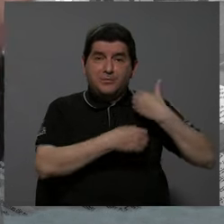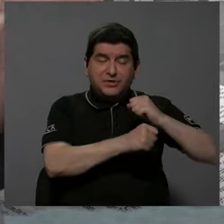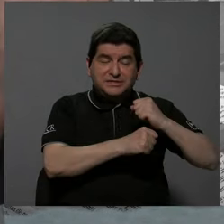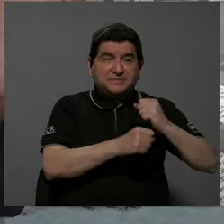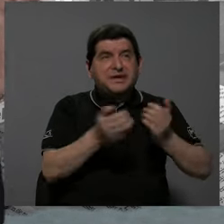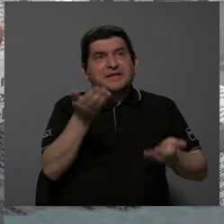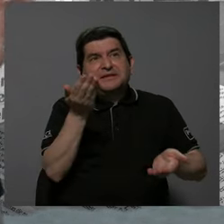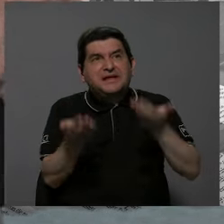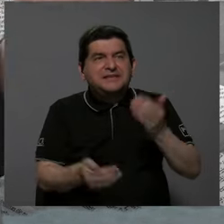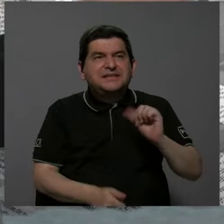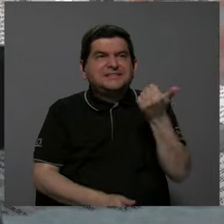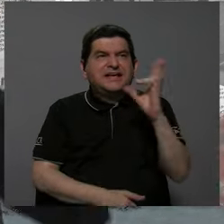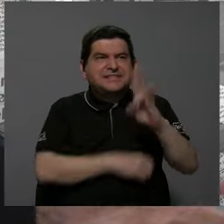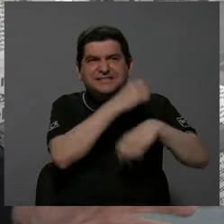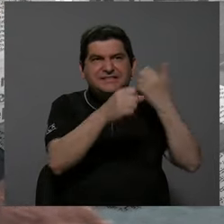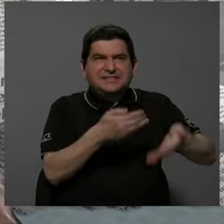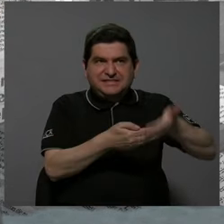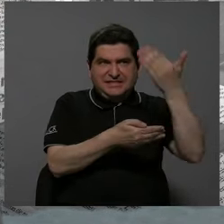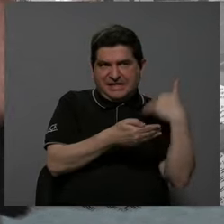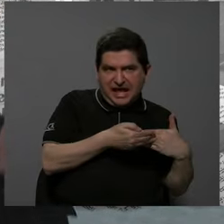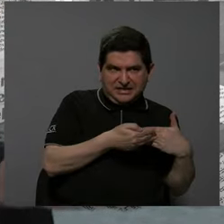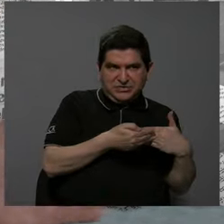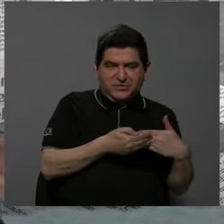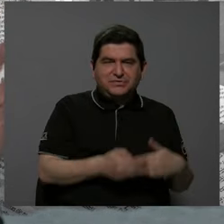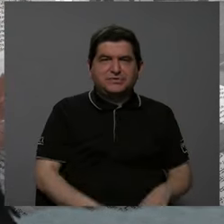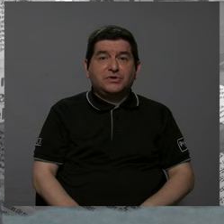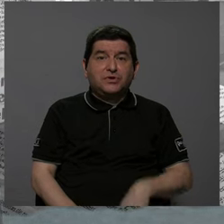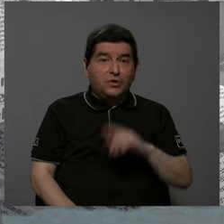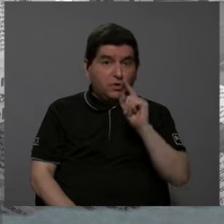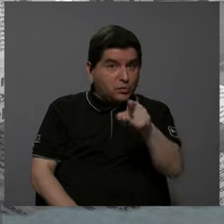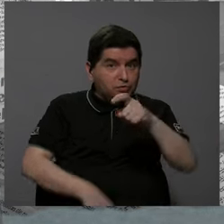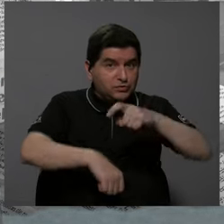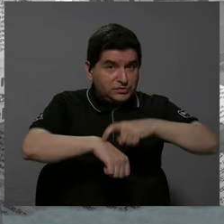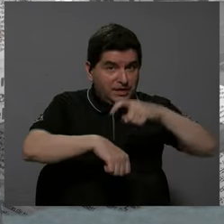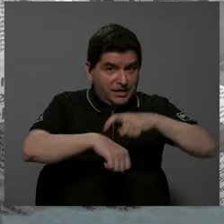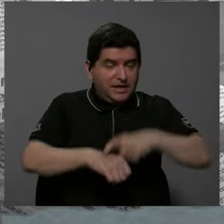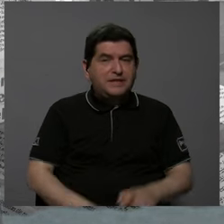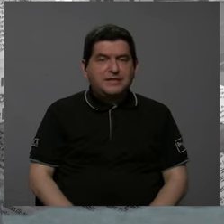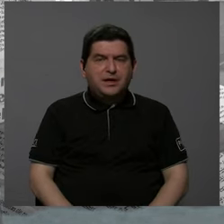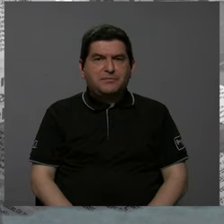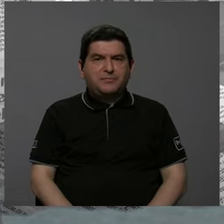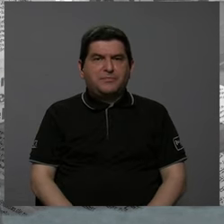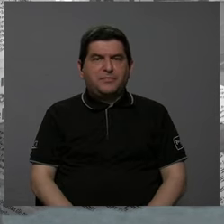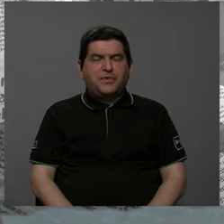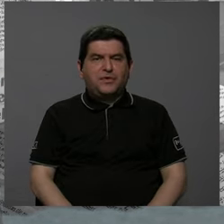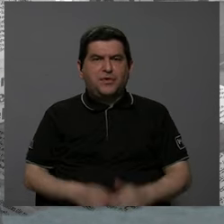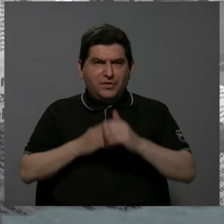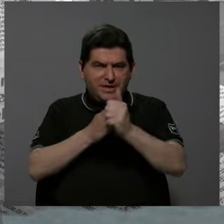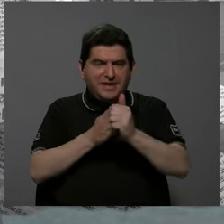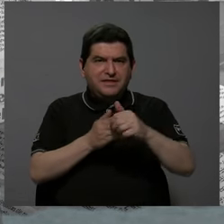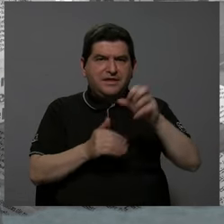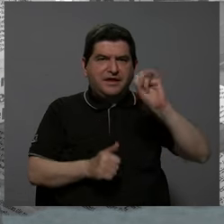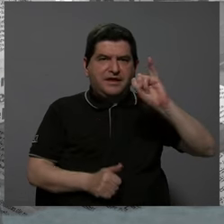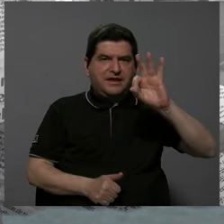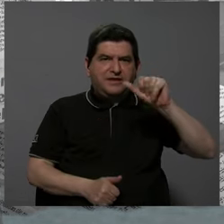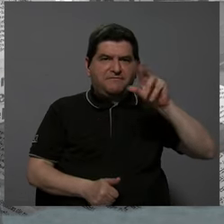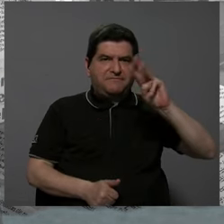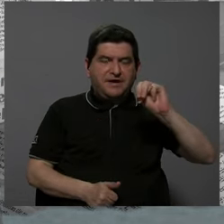hace 17 años o 15 años, cuando usted estaba al frente del IFAM, y lo que se